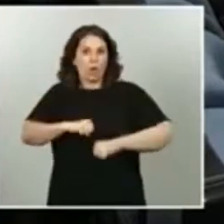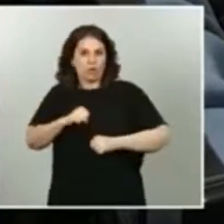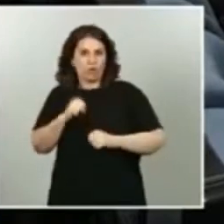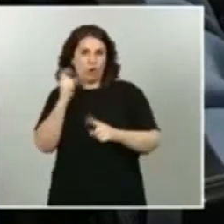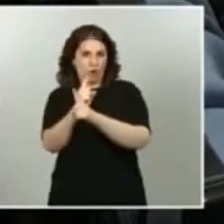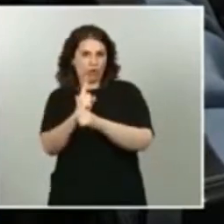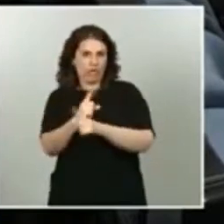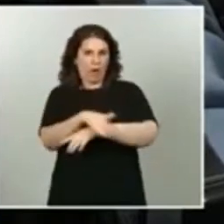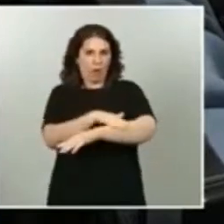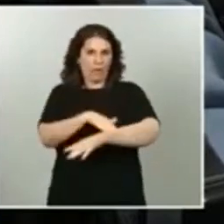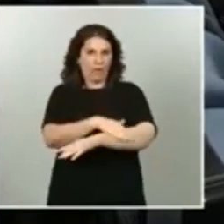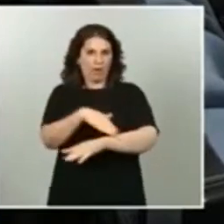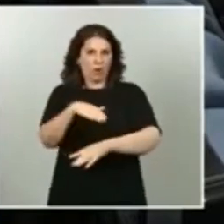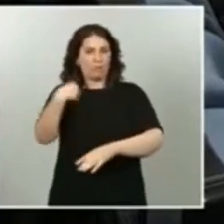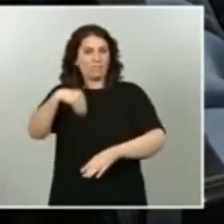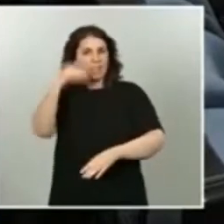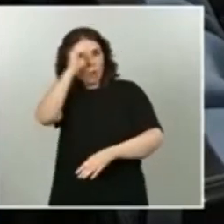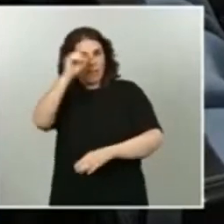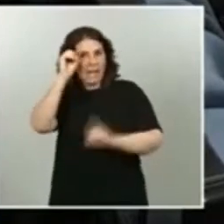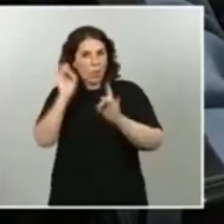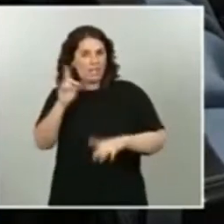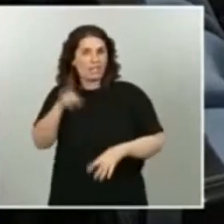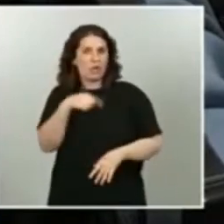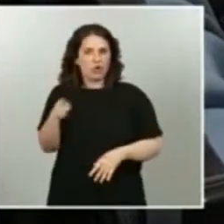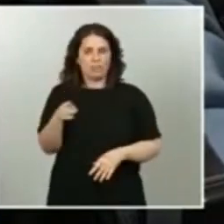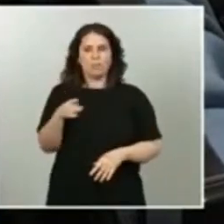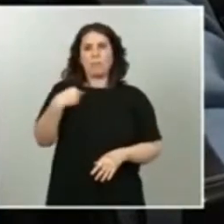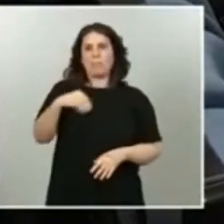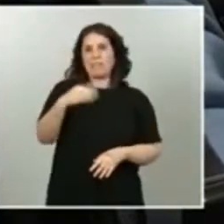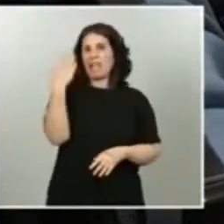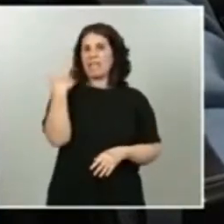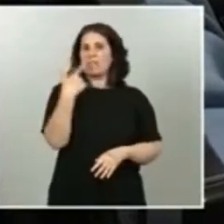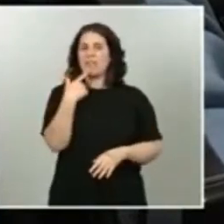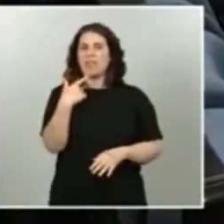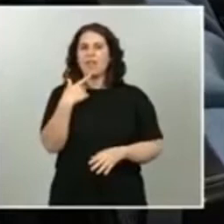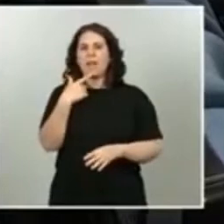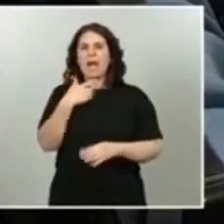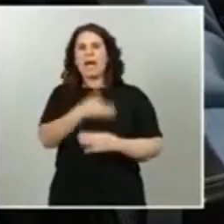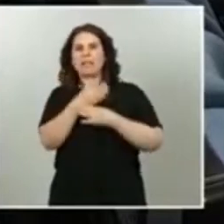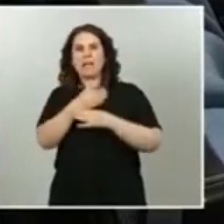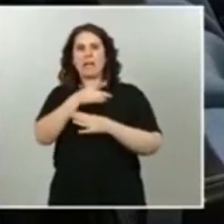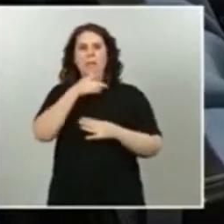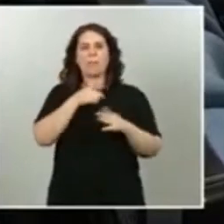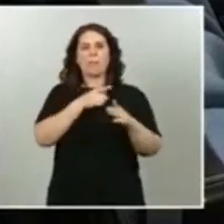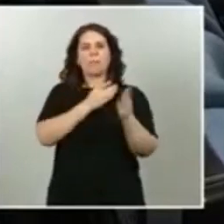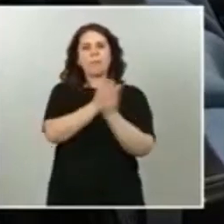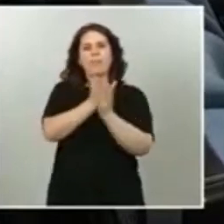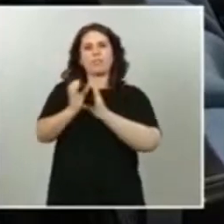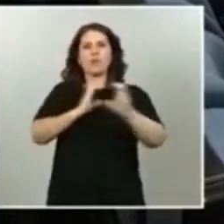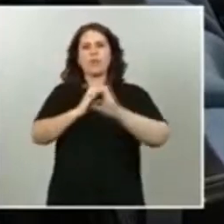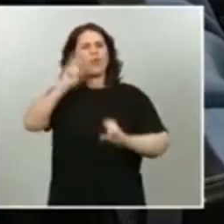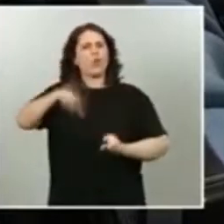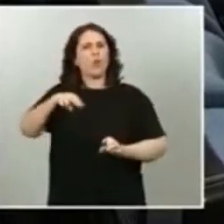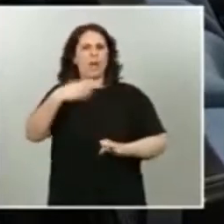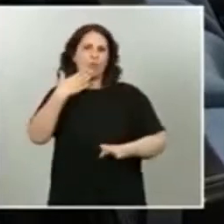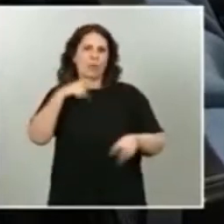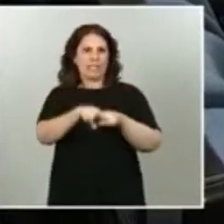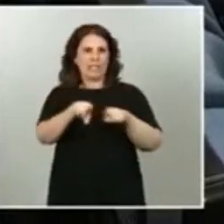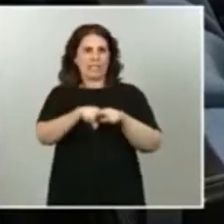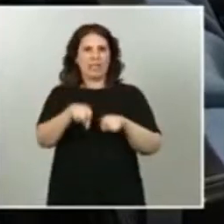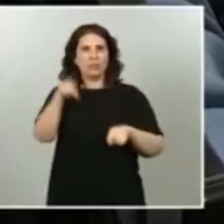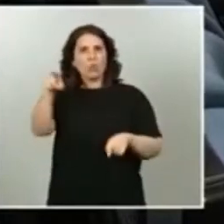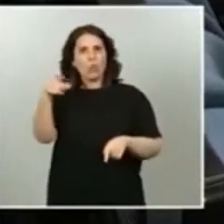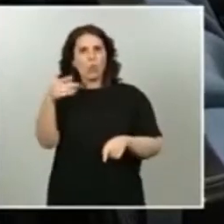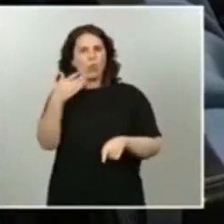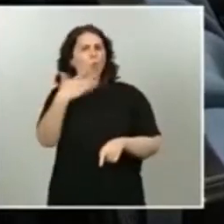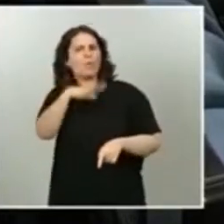Y, por otro lado, ayer el presidente dijo que él nunca había atacado a los medios de comunicación cuando le critican. ¿Cómo lo interpreta usted? Como que le cuestionó, porque usted sí